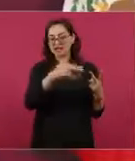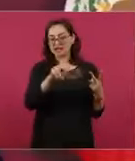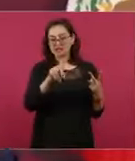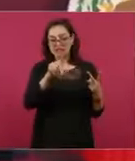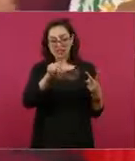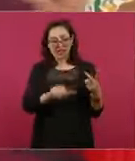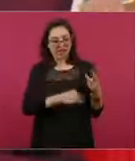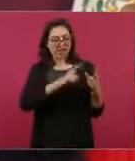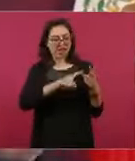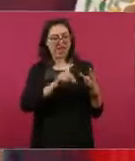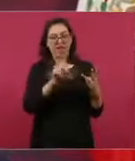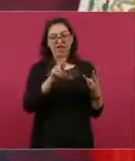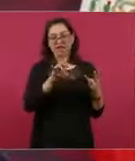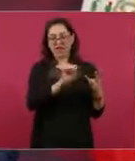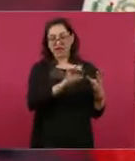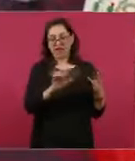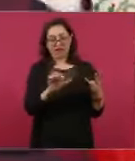actúan así, imagínense.